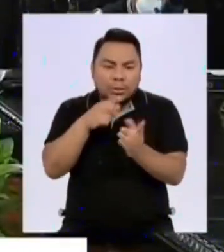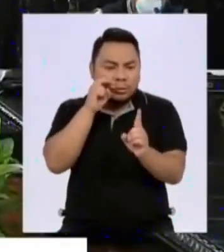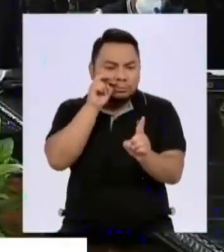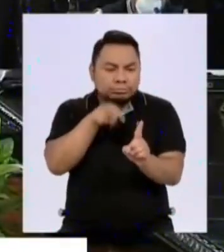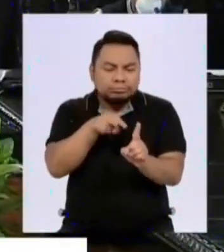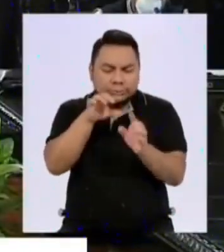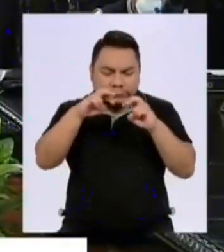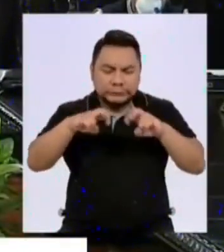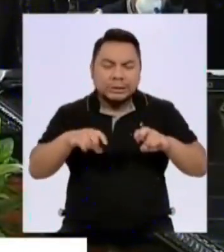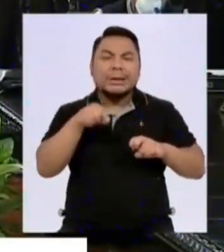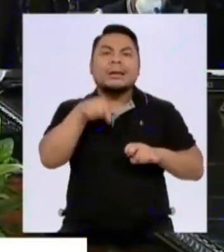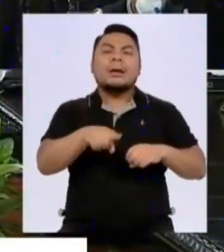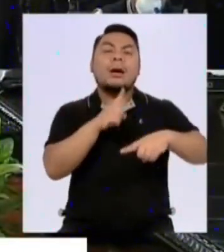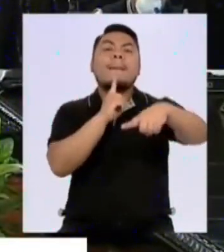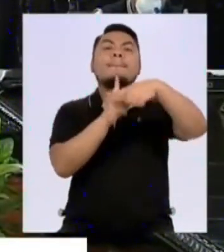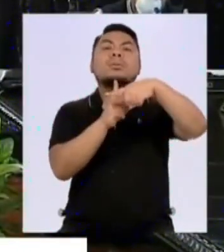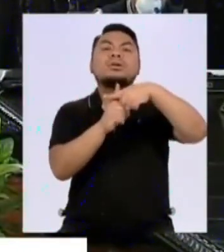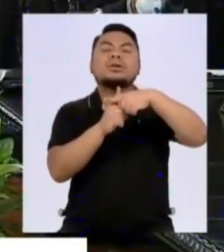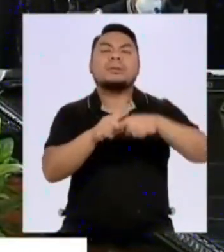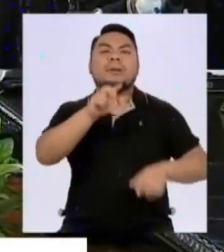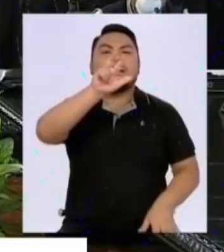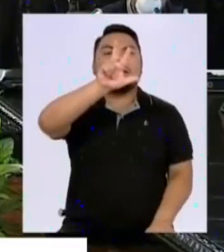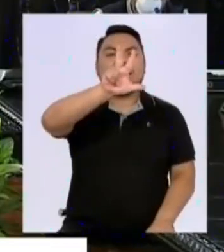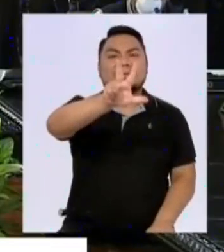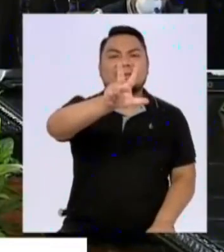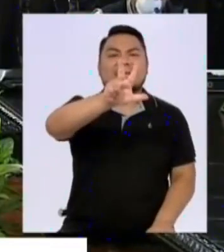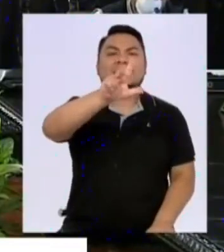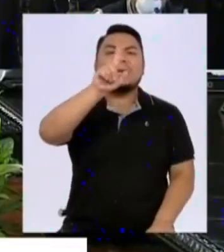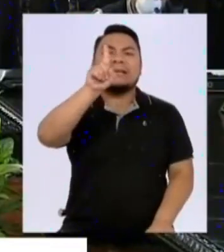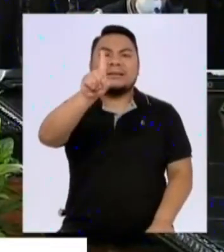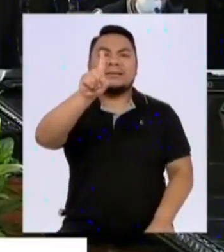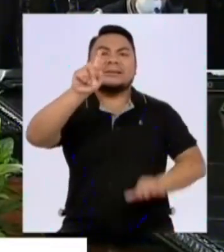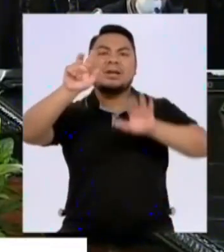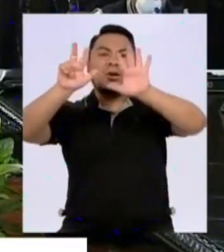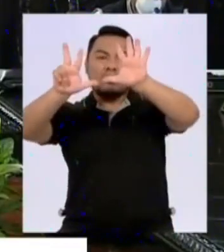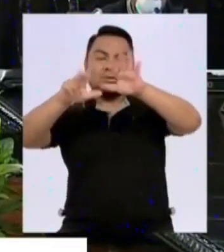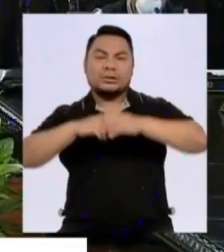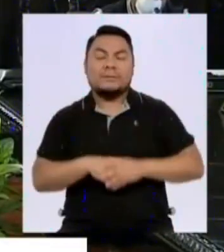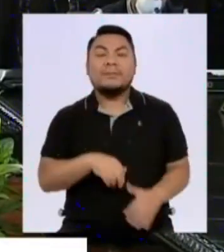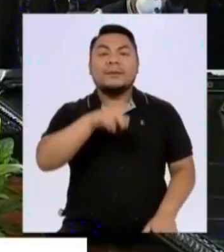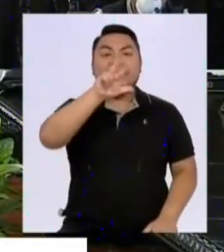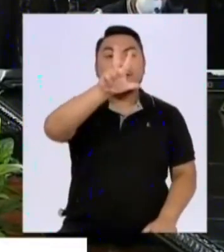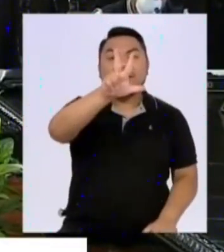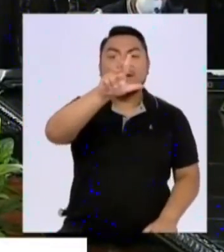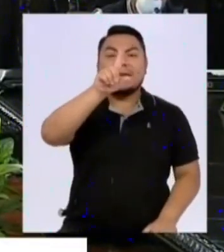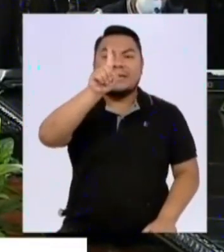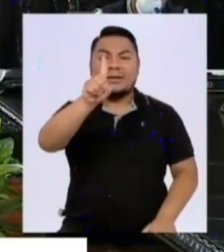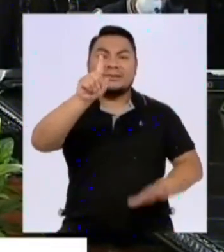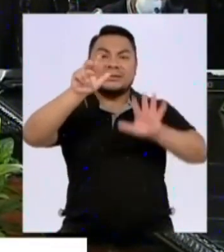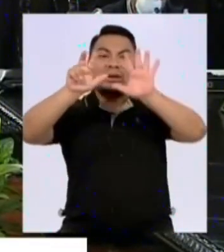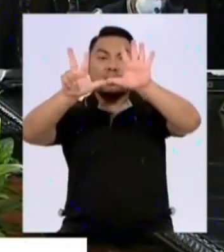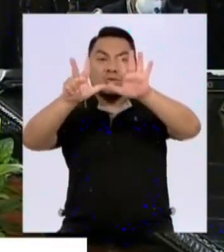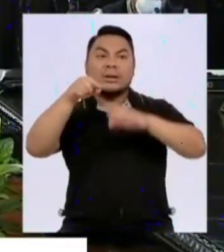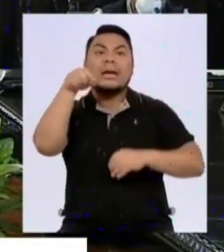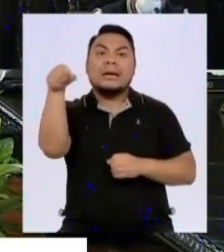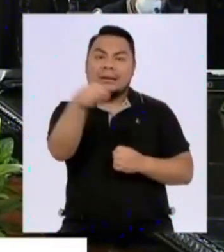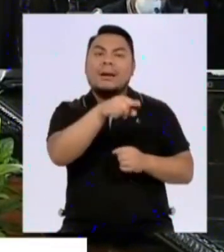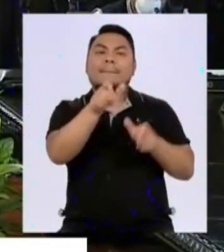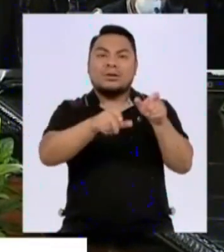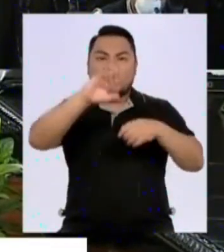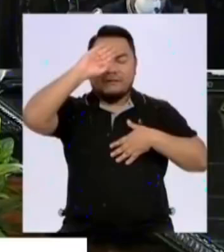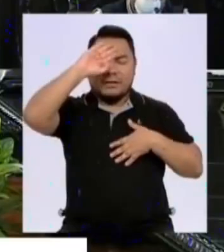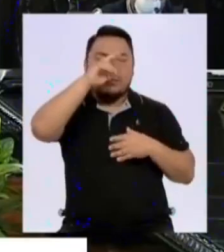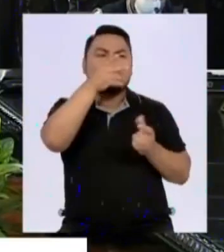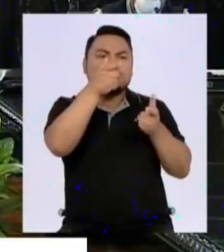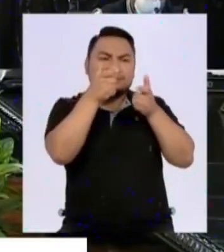han dado positivo 318, 318 que tenemos que hacerle seguimiento. La